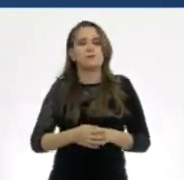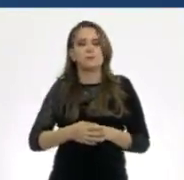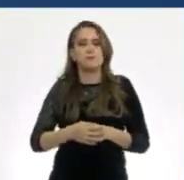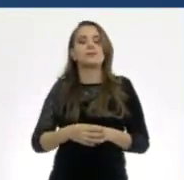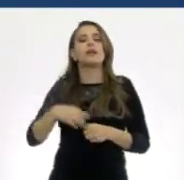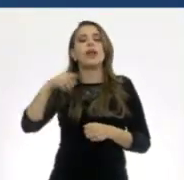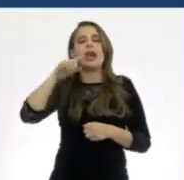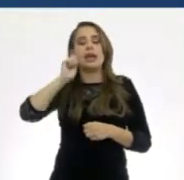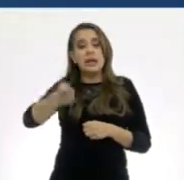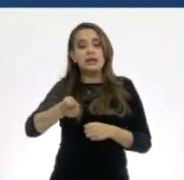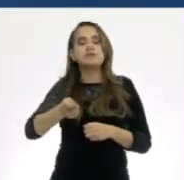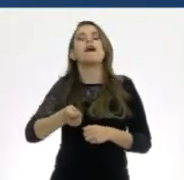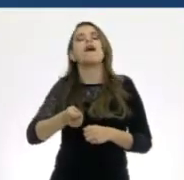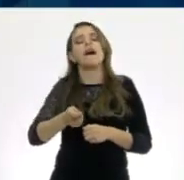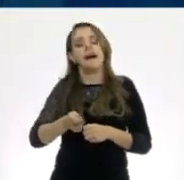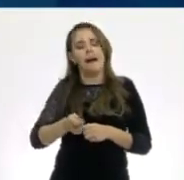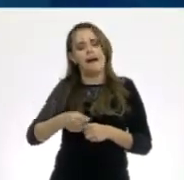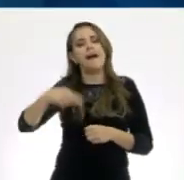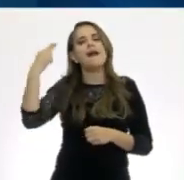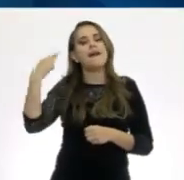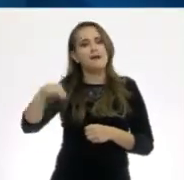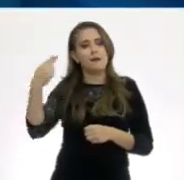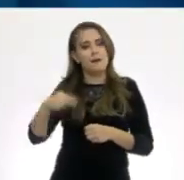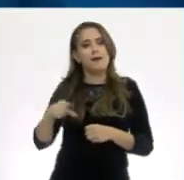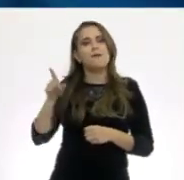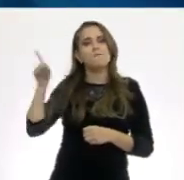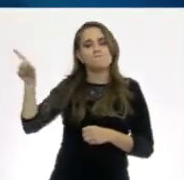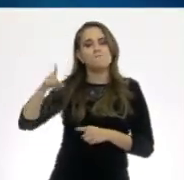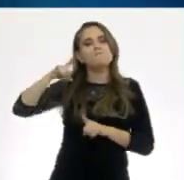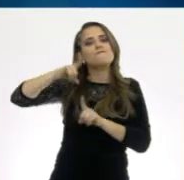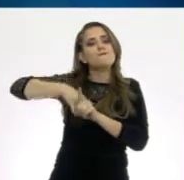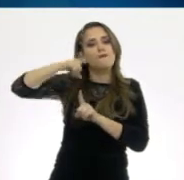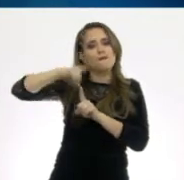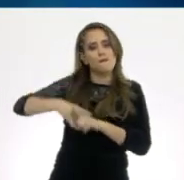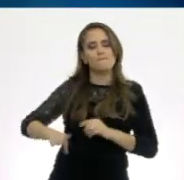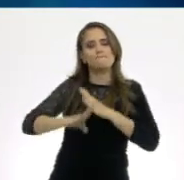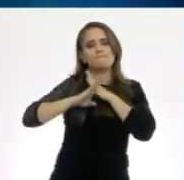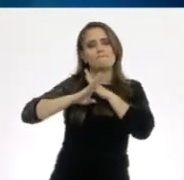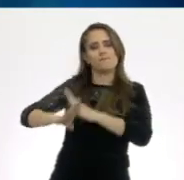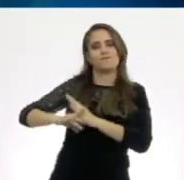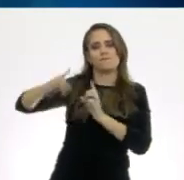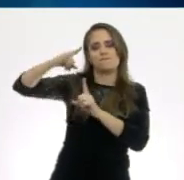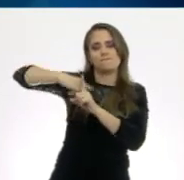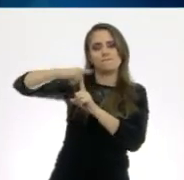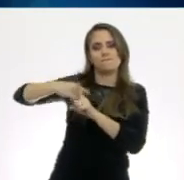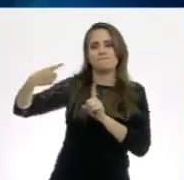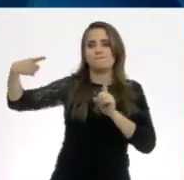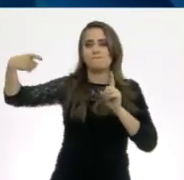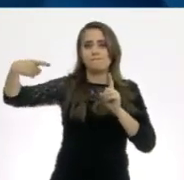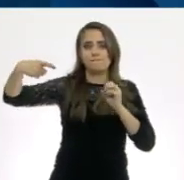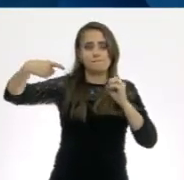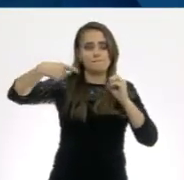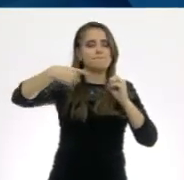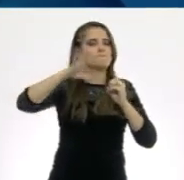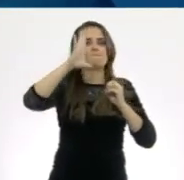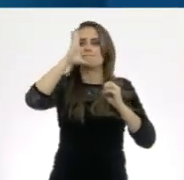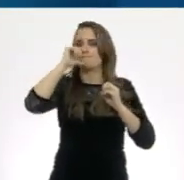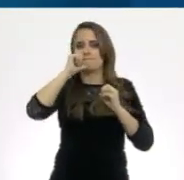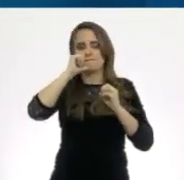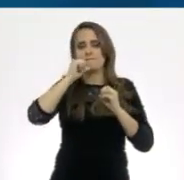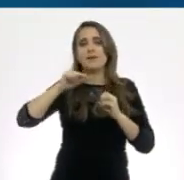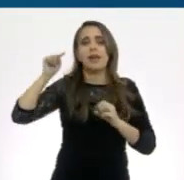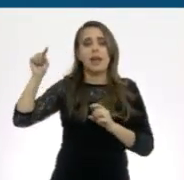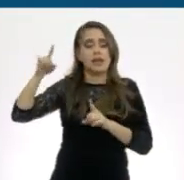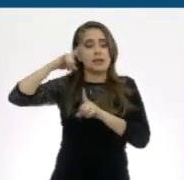preservativo conocido también como condón. Yo vi en el video que además es el